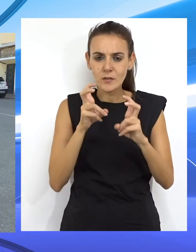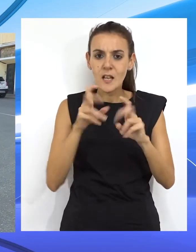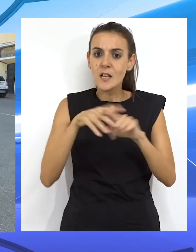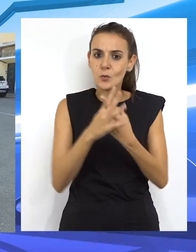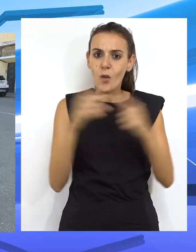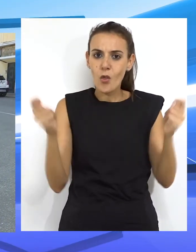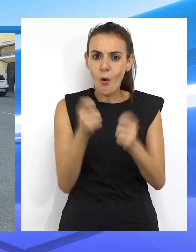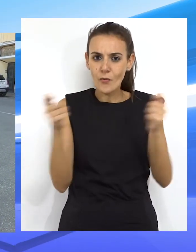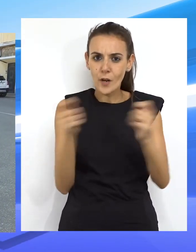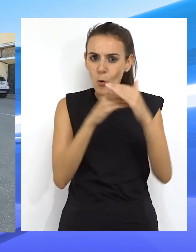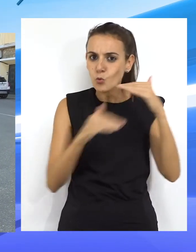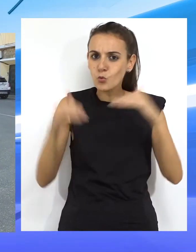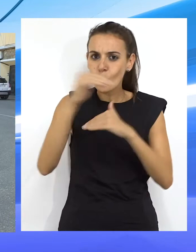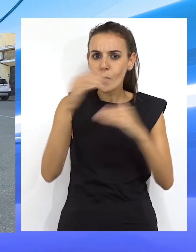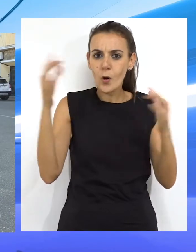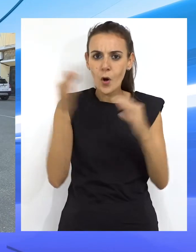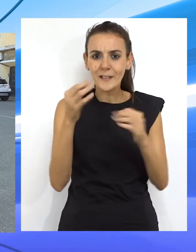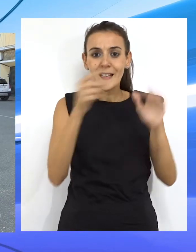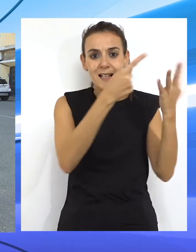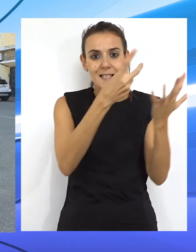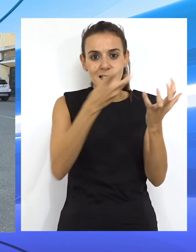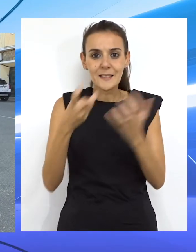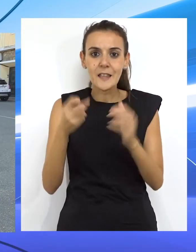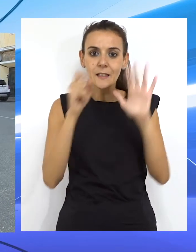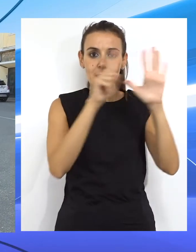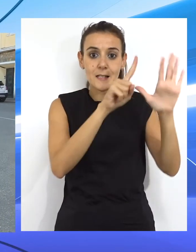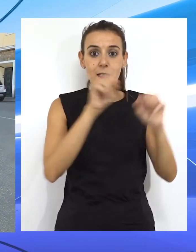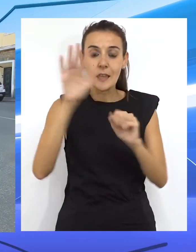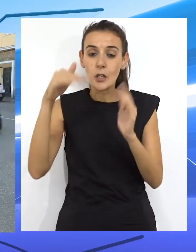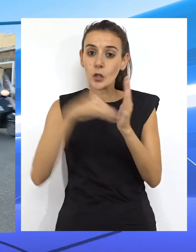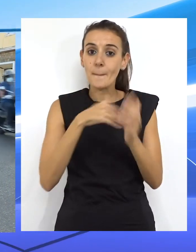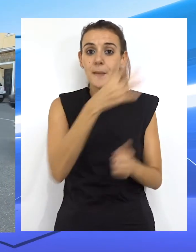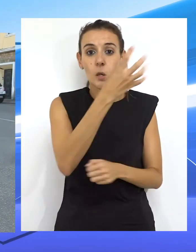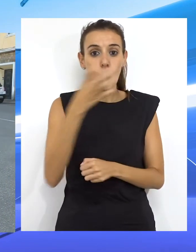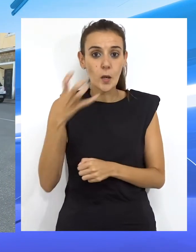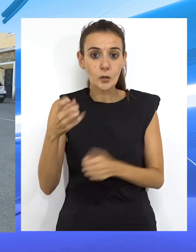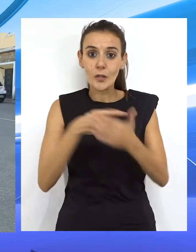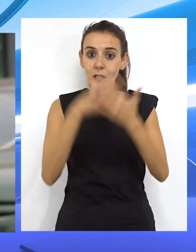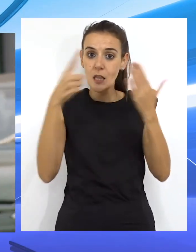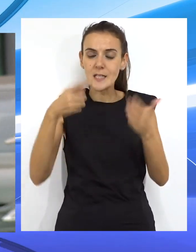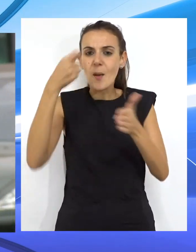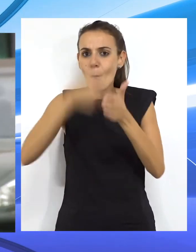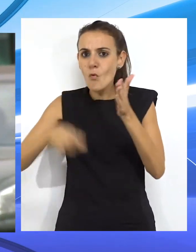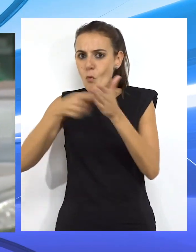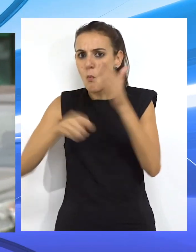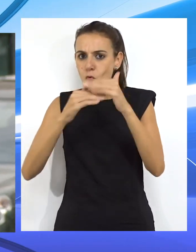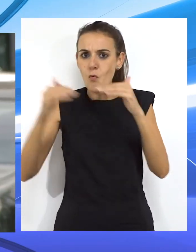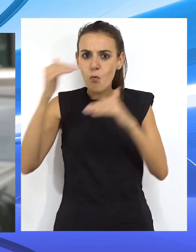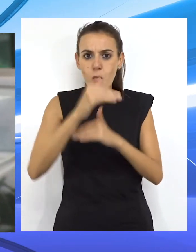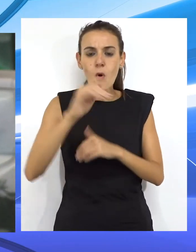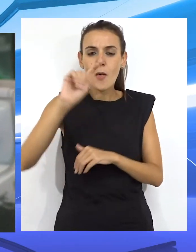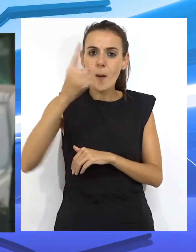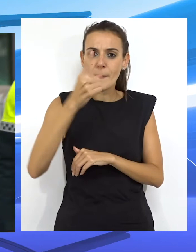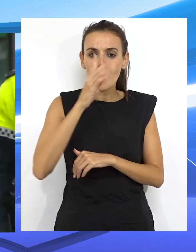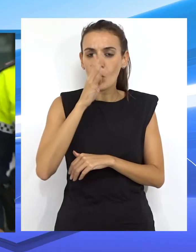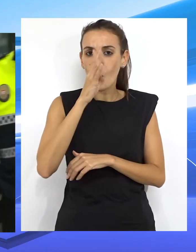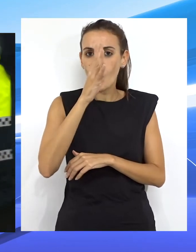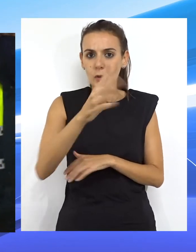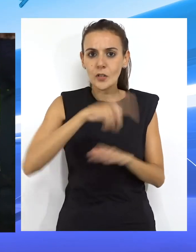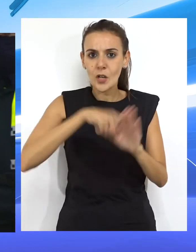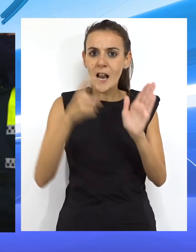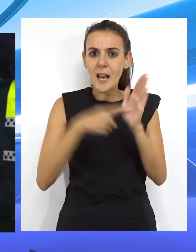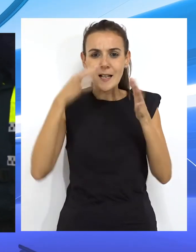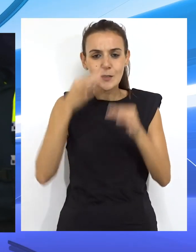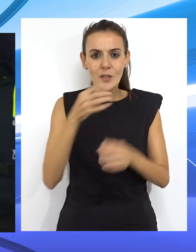alarma se superaron las 765.416 multas de los primeros cuatro años de la Ley de